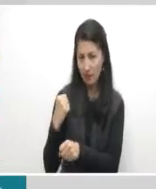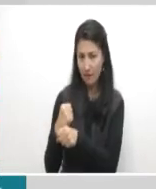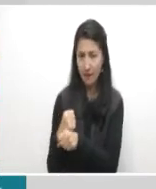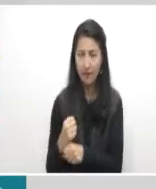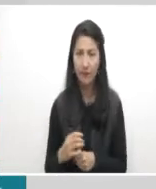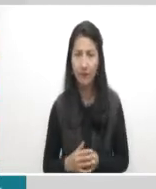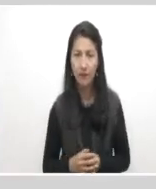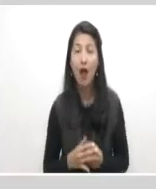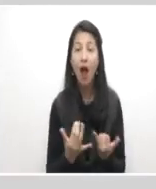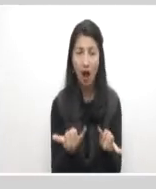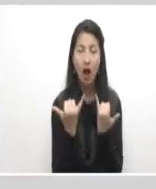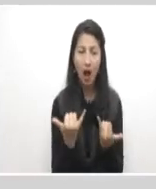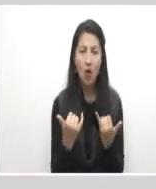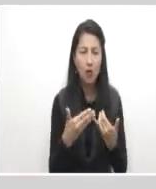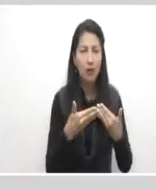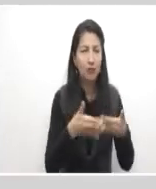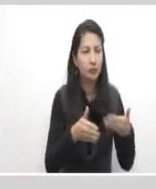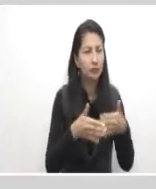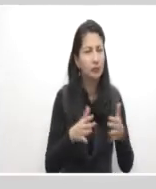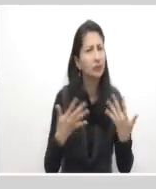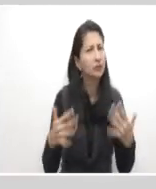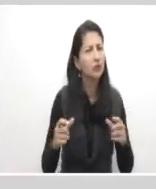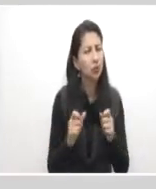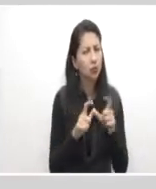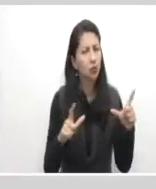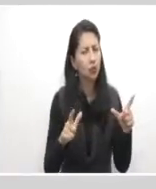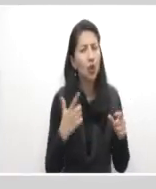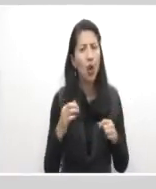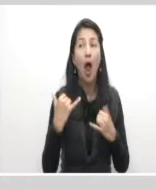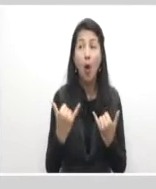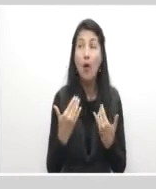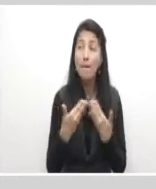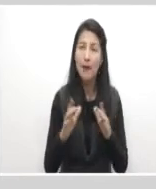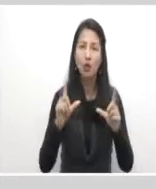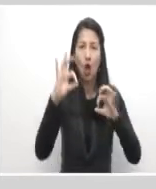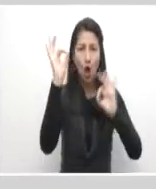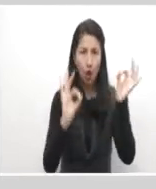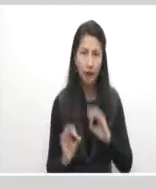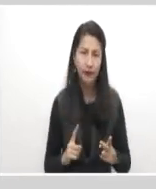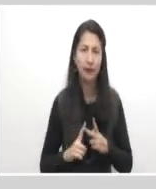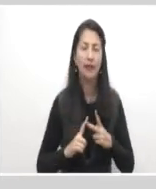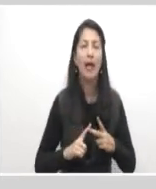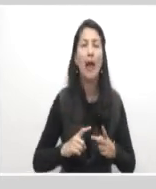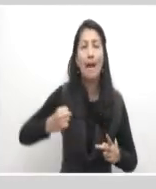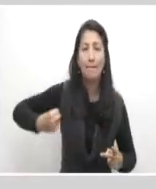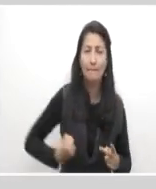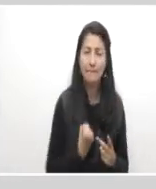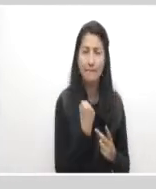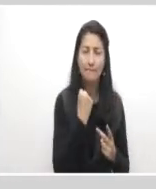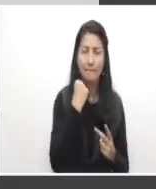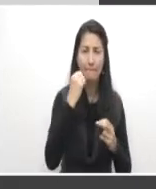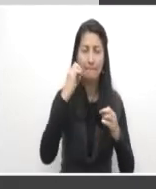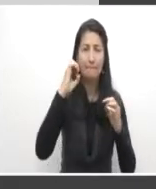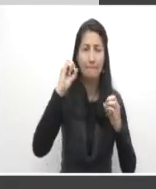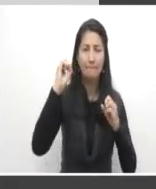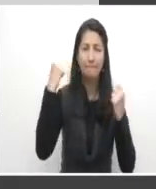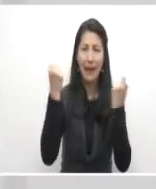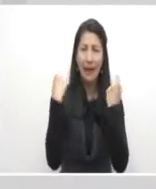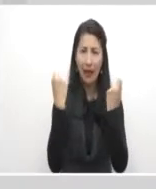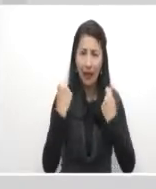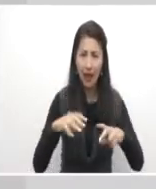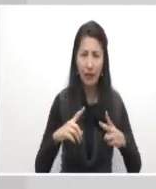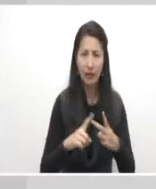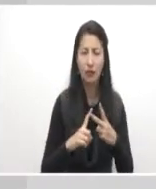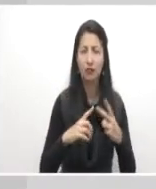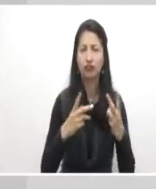demanda estamos abriendo y ofertando está gestión logística, gestión de mercados y producción de multimedia. El proceso es muy